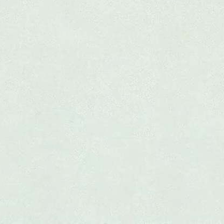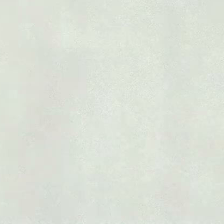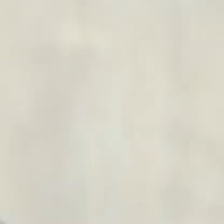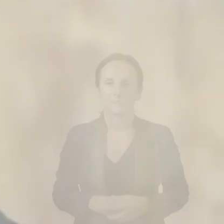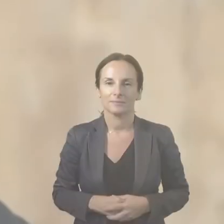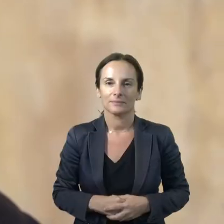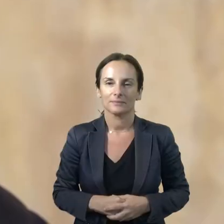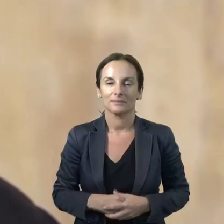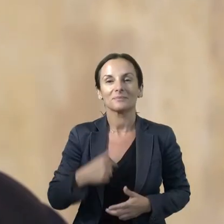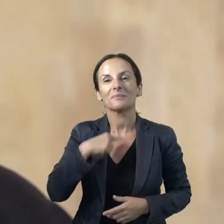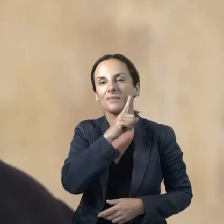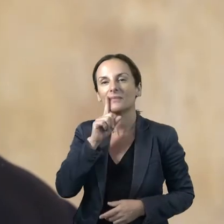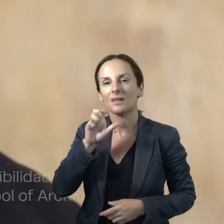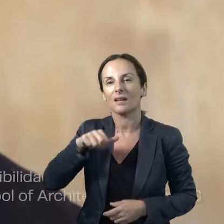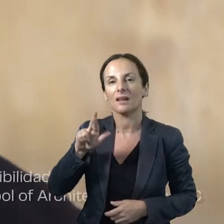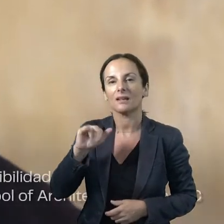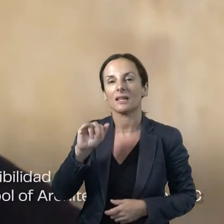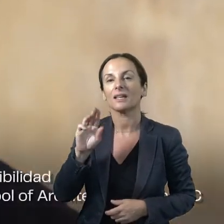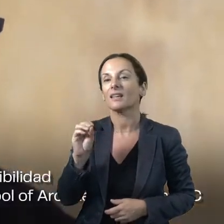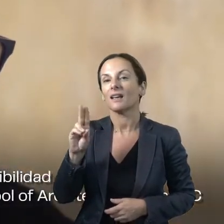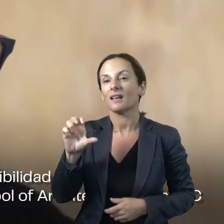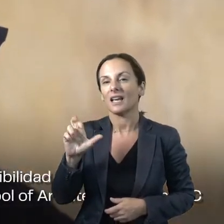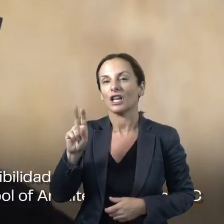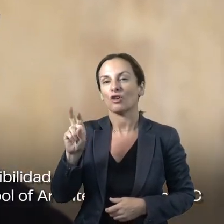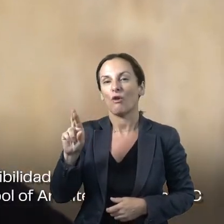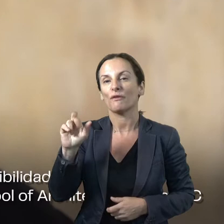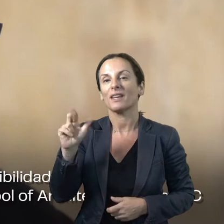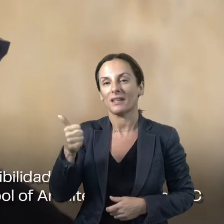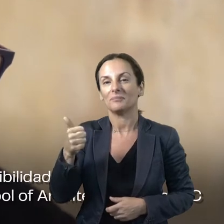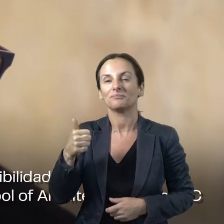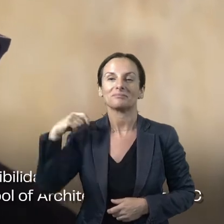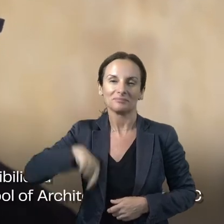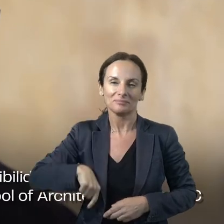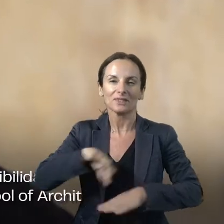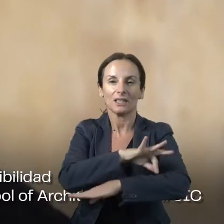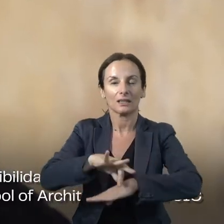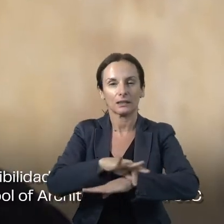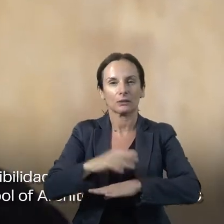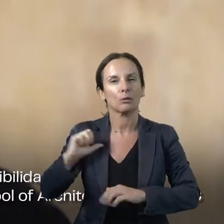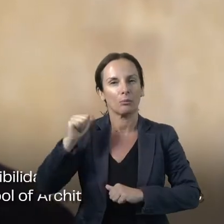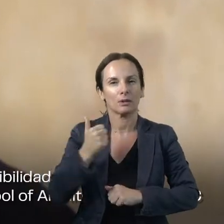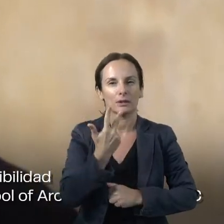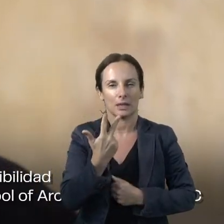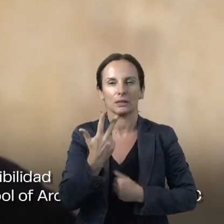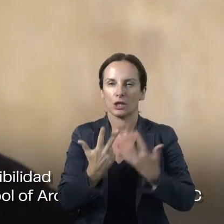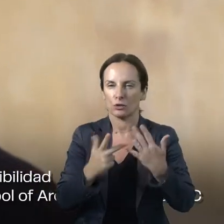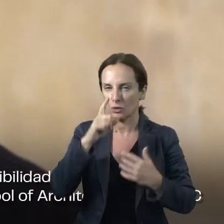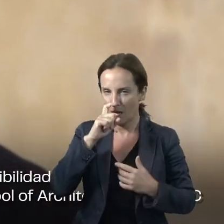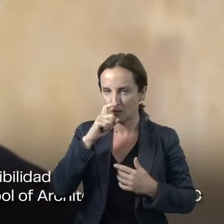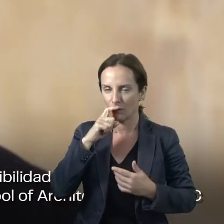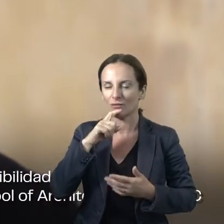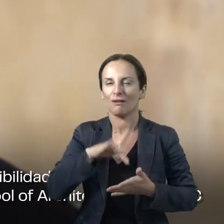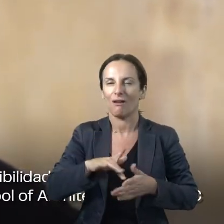Me llamo Enrique Rovira Veleta, soy arquitecto, voy en silla de ruedas desde hace más de 38 años